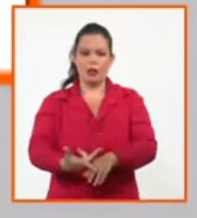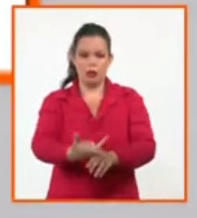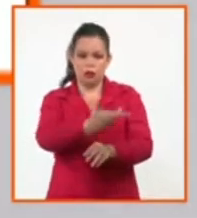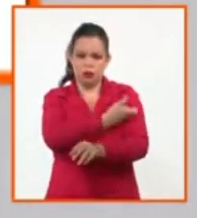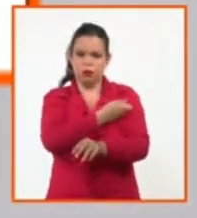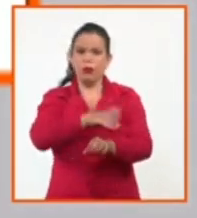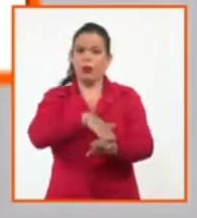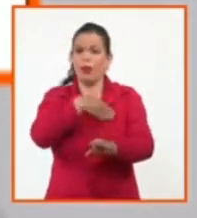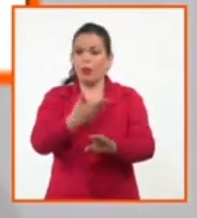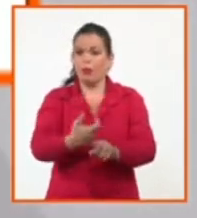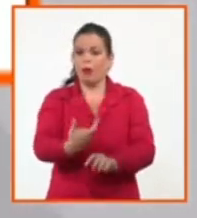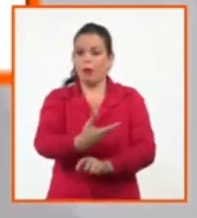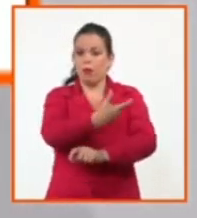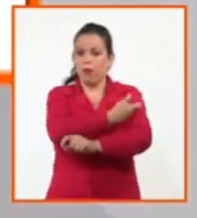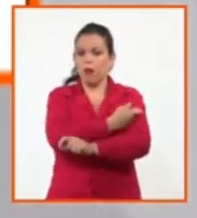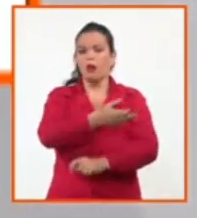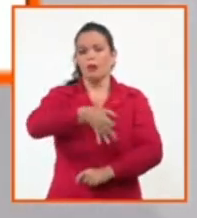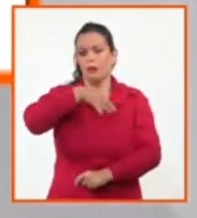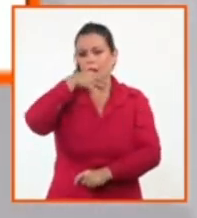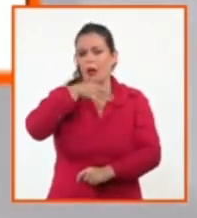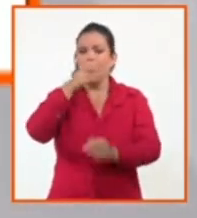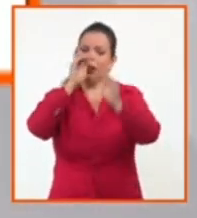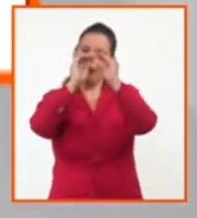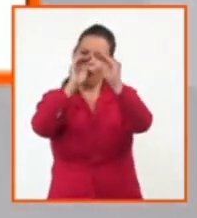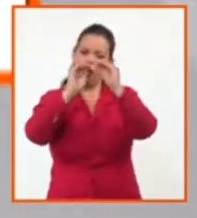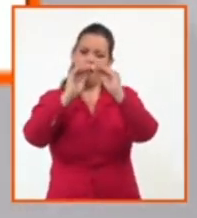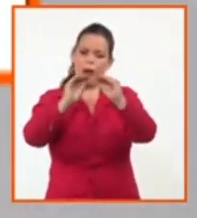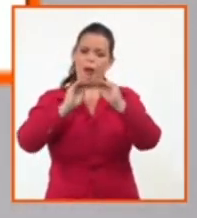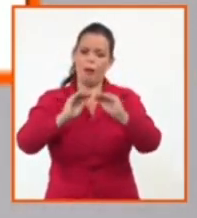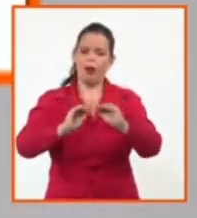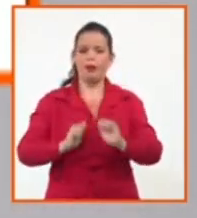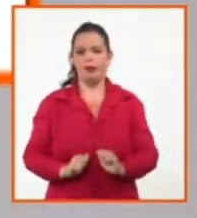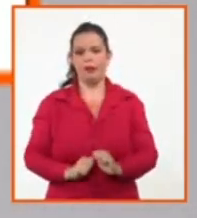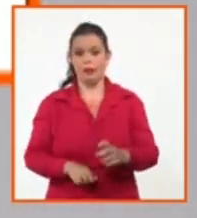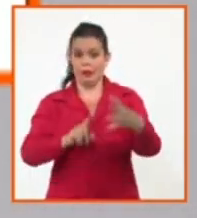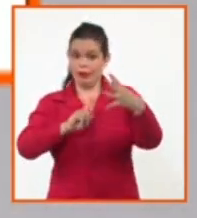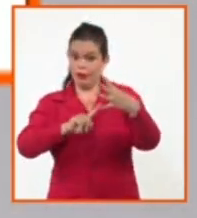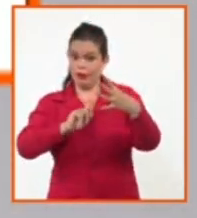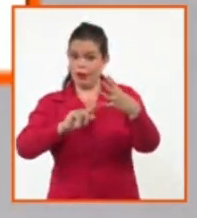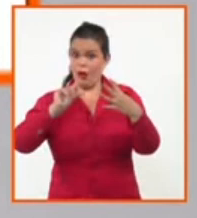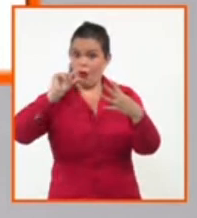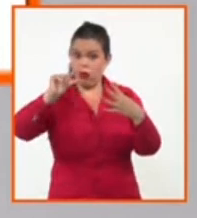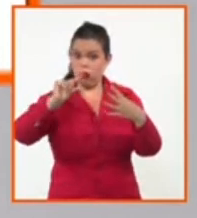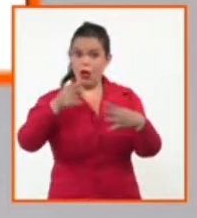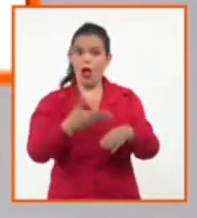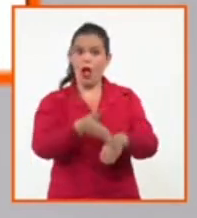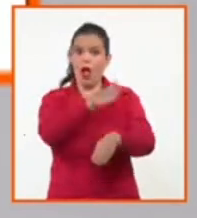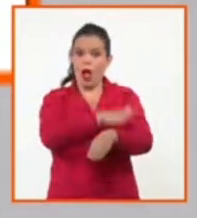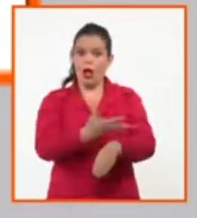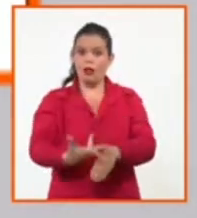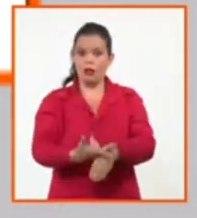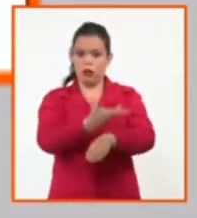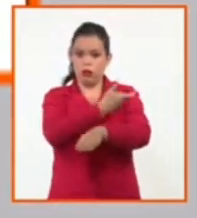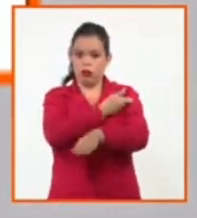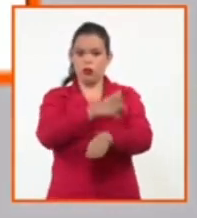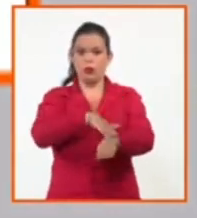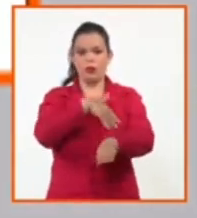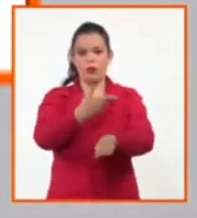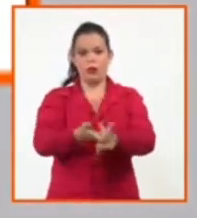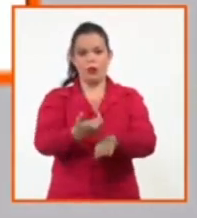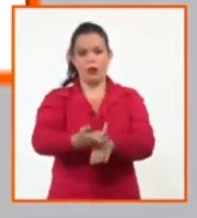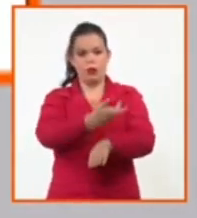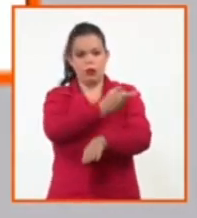el elemento de lo que podía significar una dosis de refuerzo, en este caso heterólogo, en este caso distinta de lo que había sido la prima